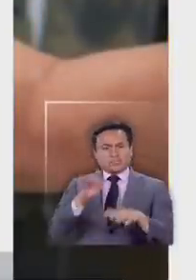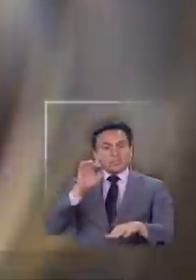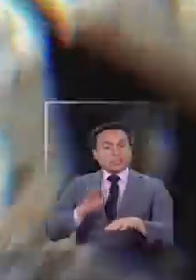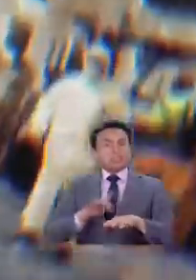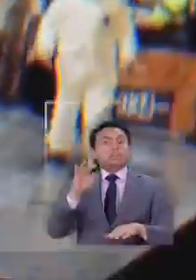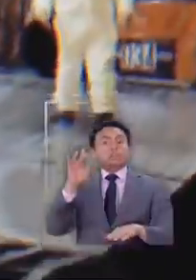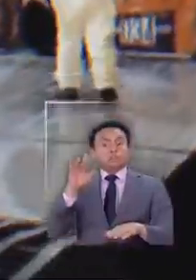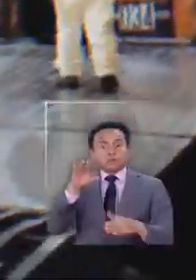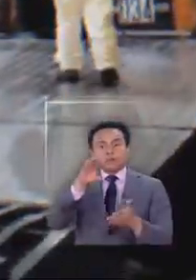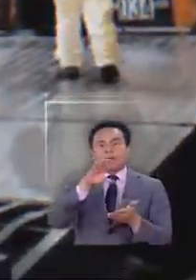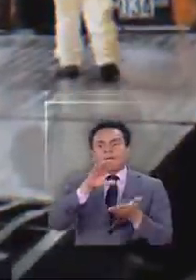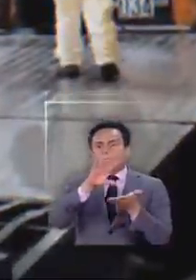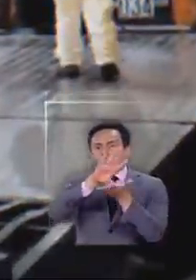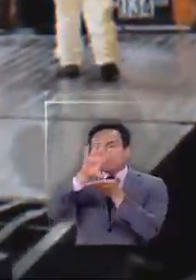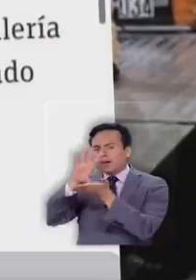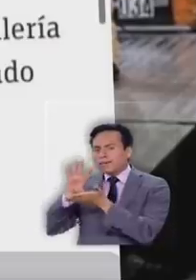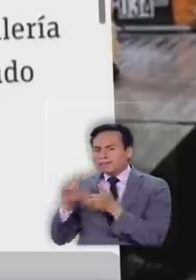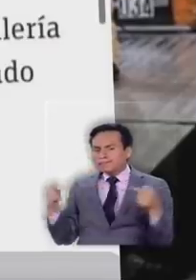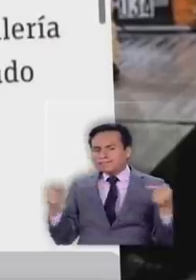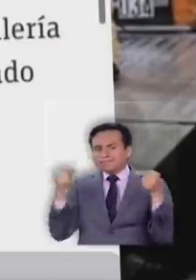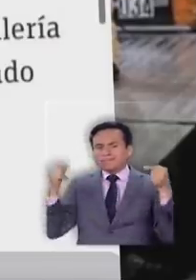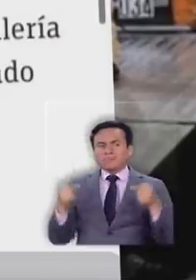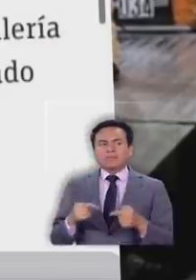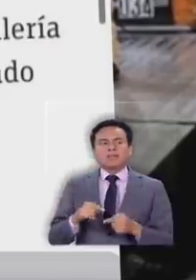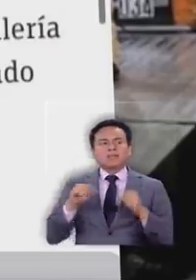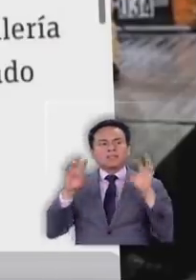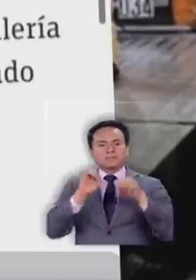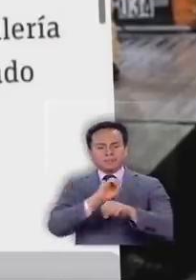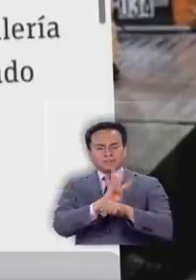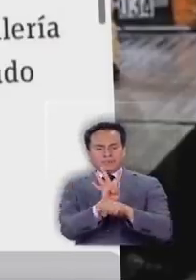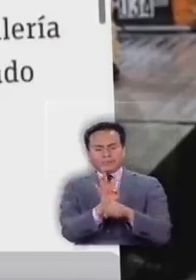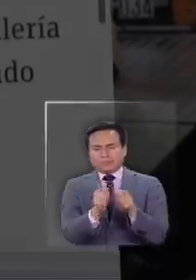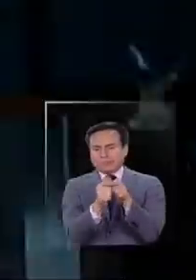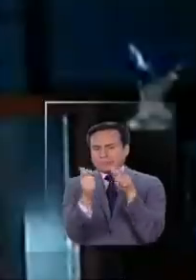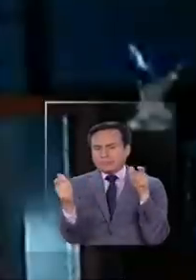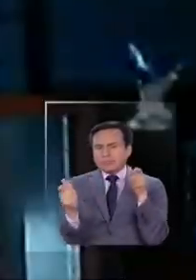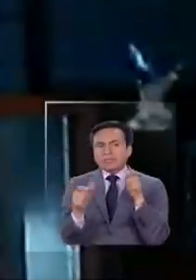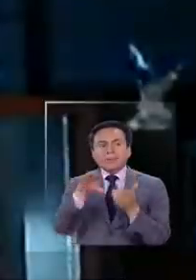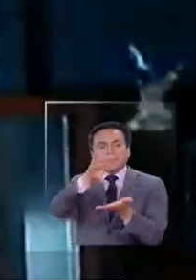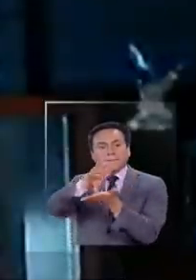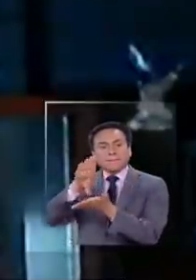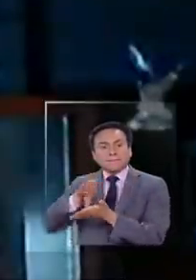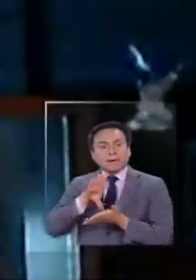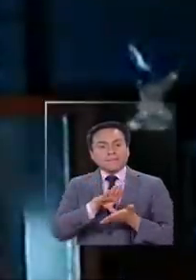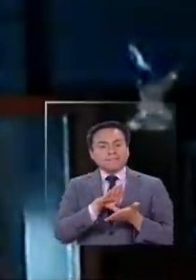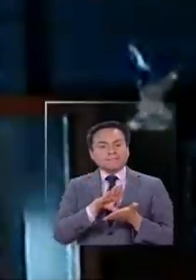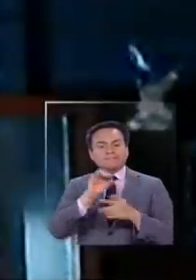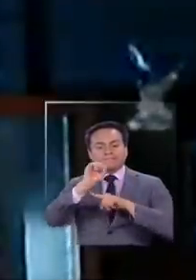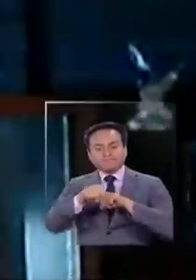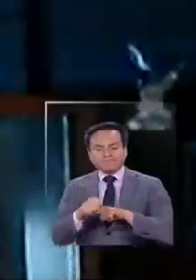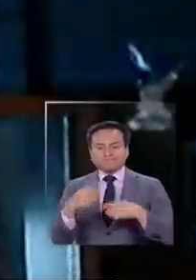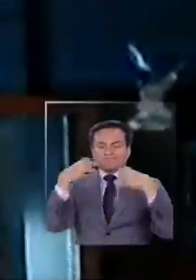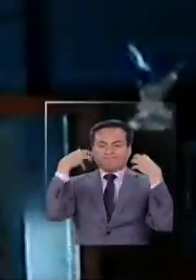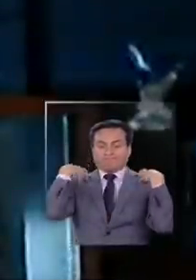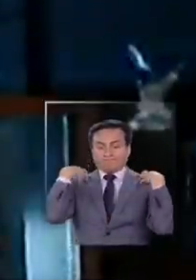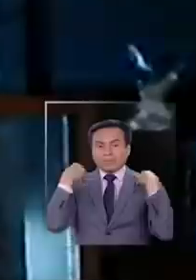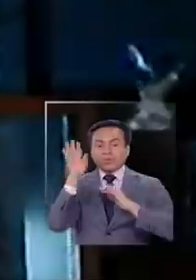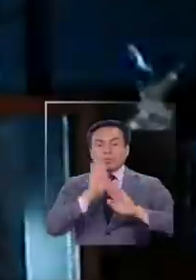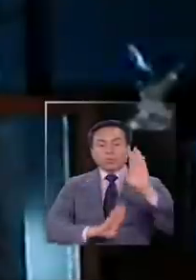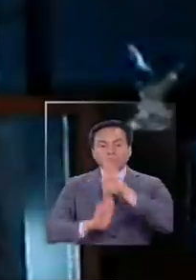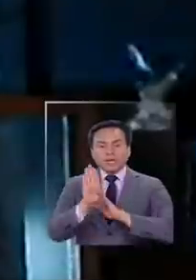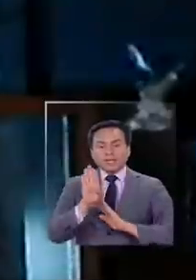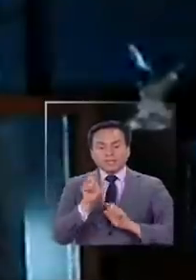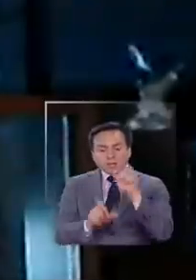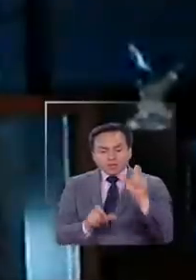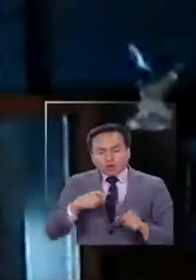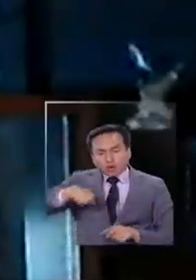tensión en varias latitudes. Frente a una pandemia de estas características, los países asumen la responsabilidad de cuidar por